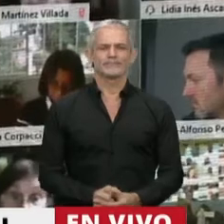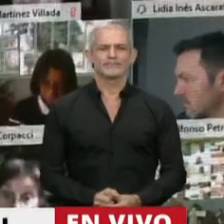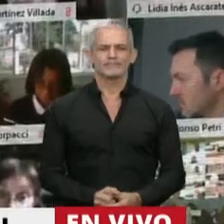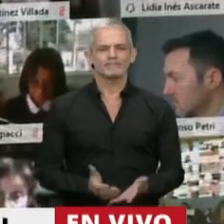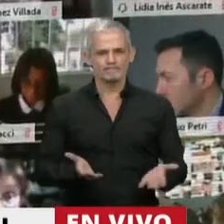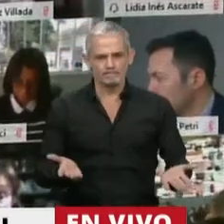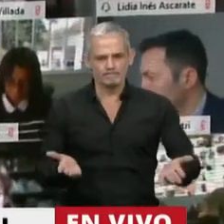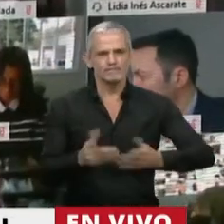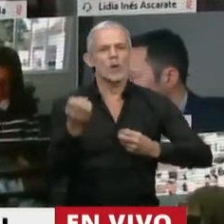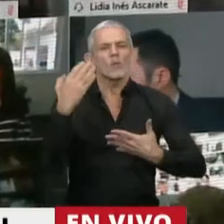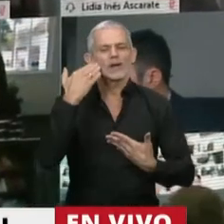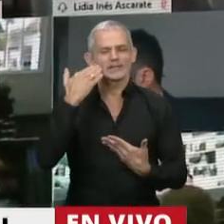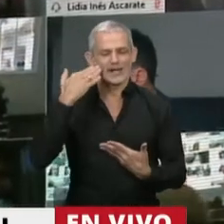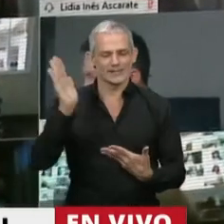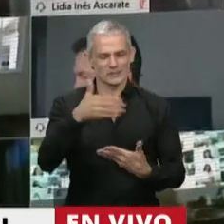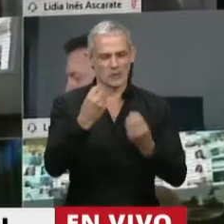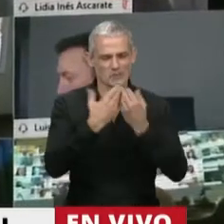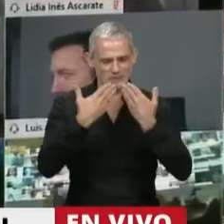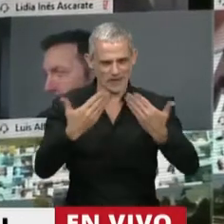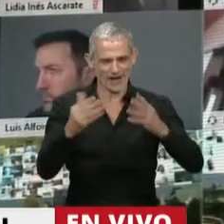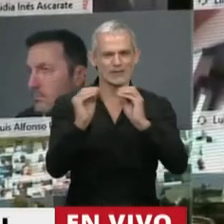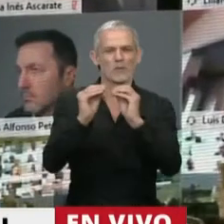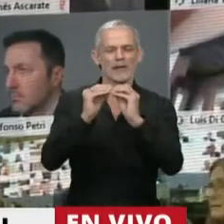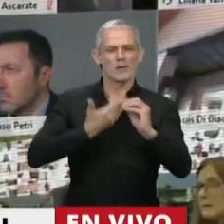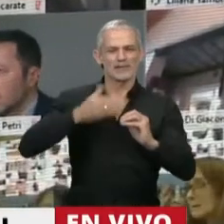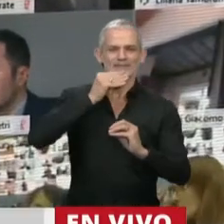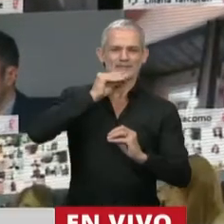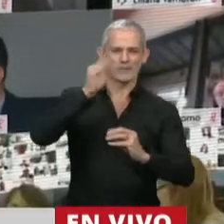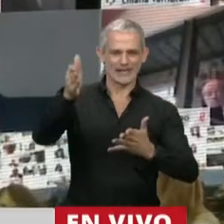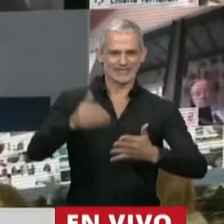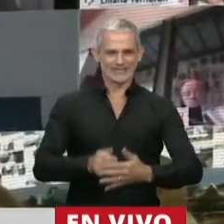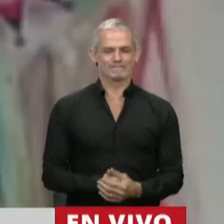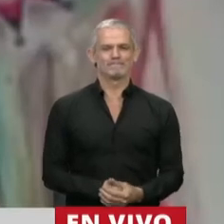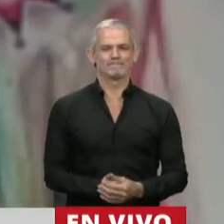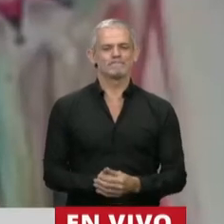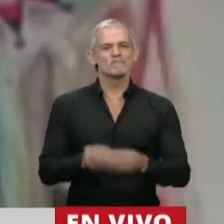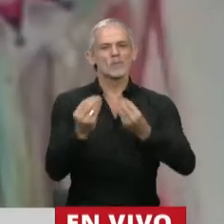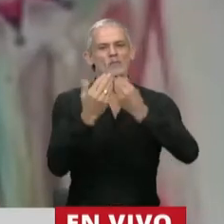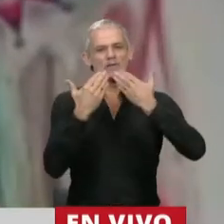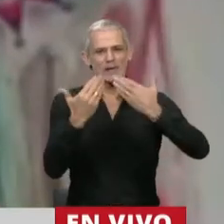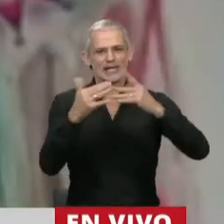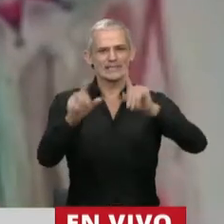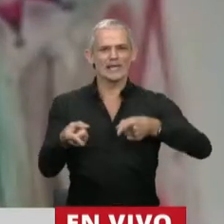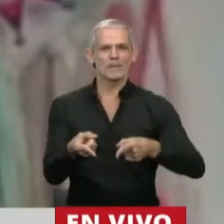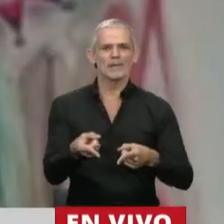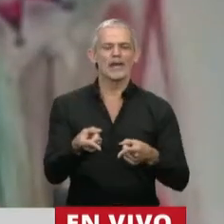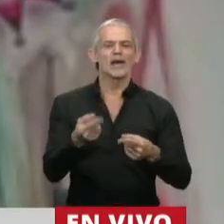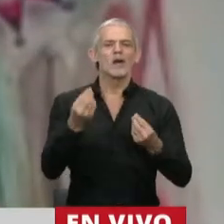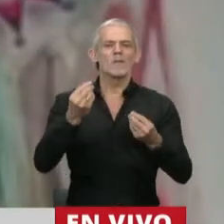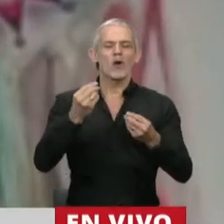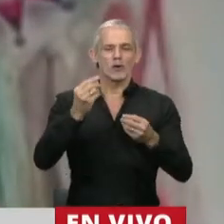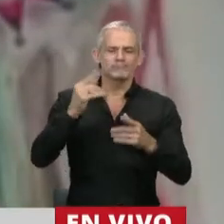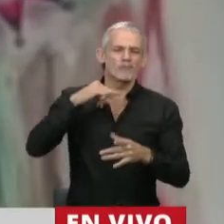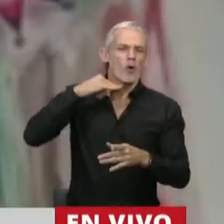Buenas tardes, muchas gracias compañero presidente. Y muchas gracias por nombrar al